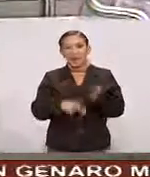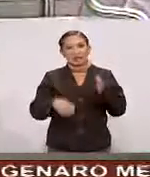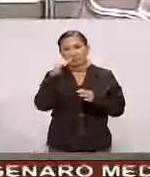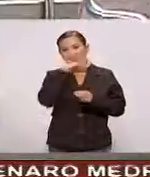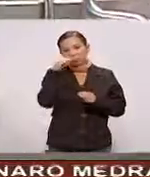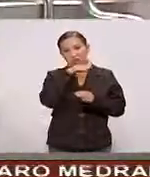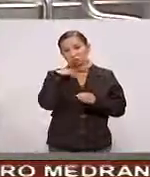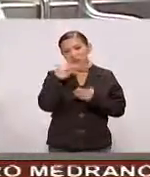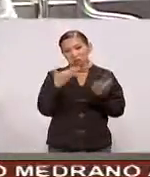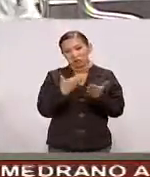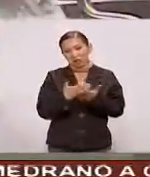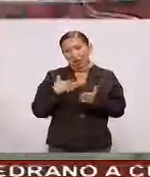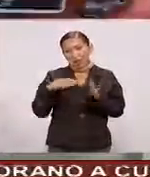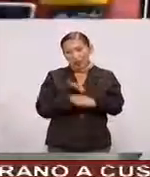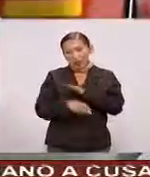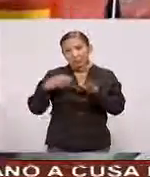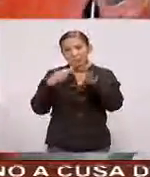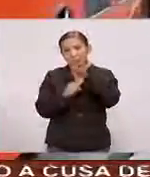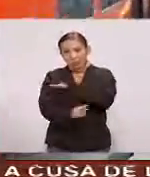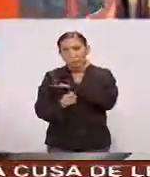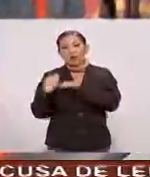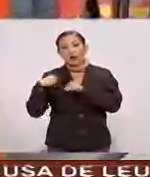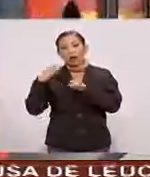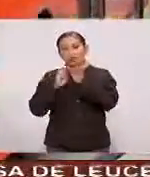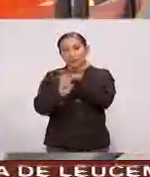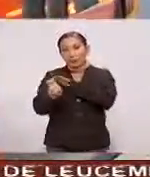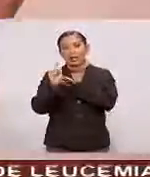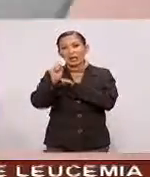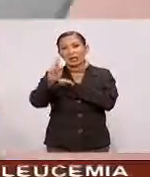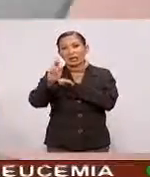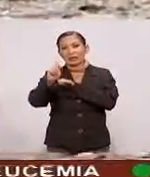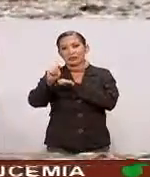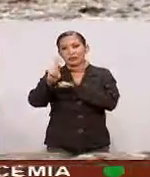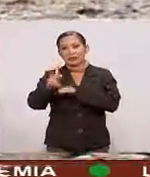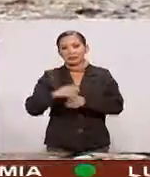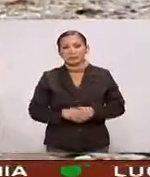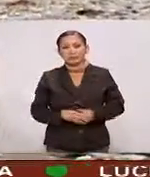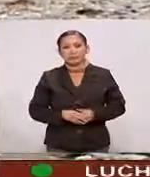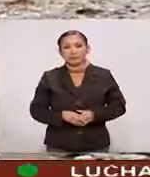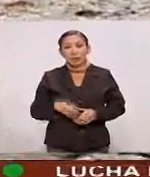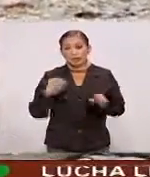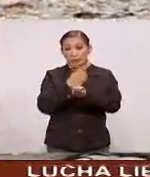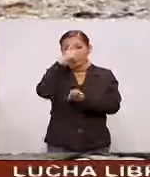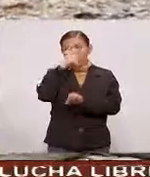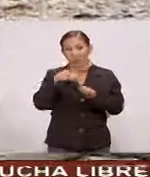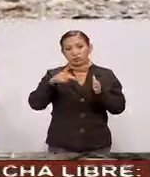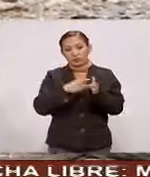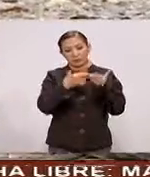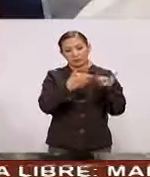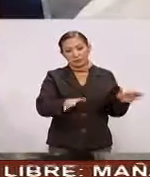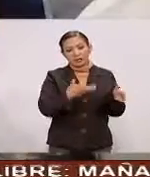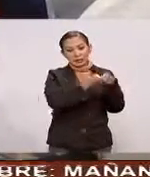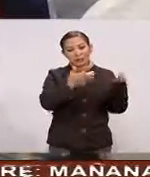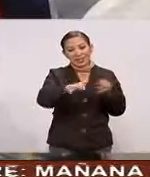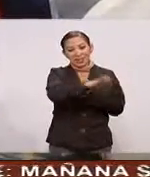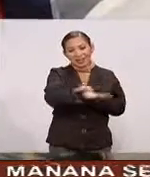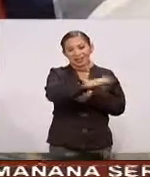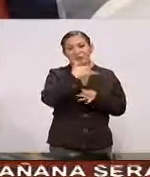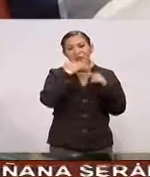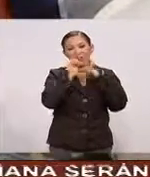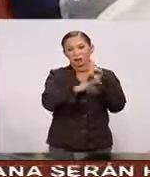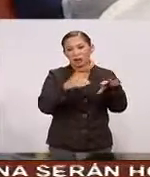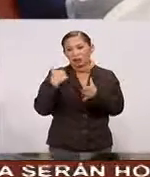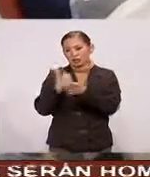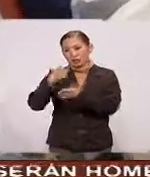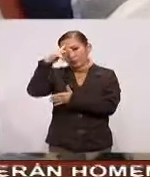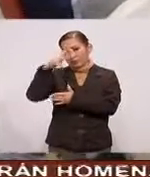Servicio gratuito En Metro Metrobús Trolebús Y RTP El Estado de México Reabre depósitos De basura A la